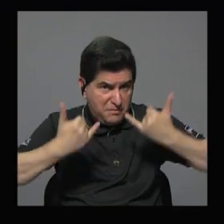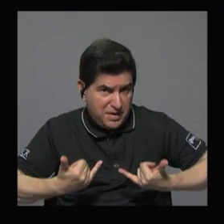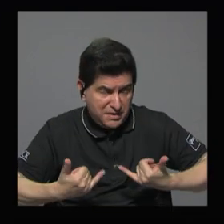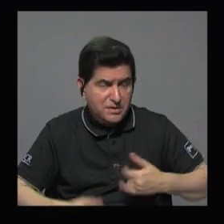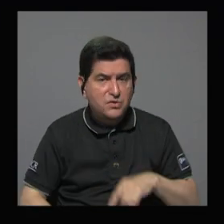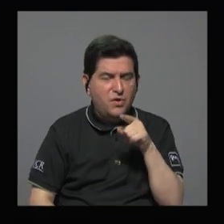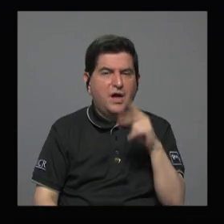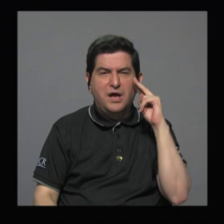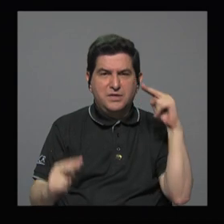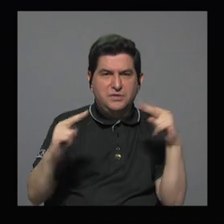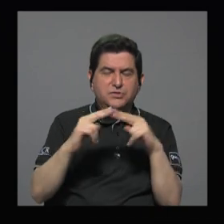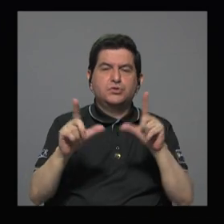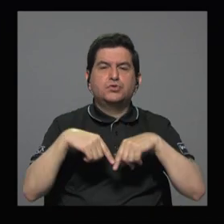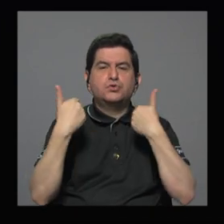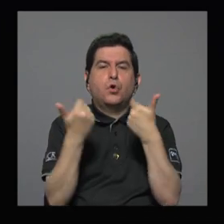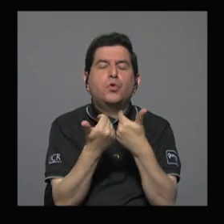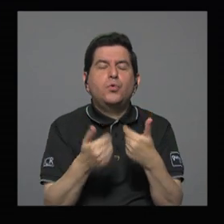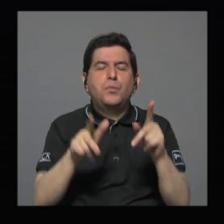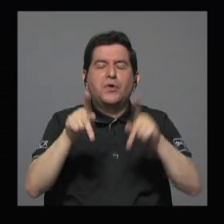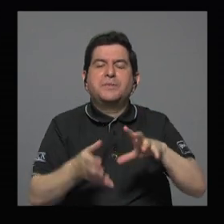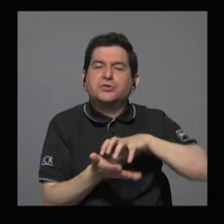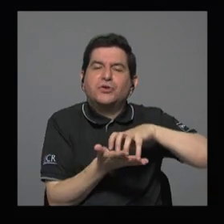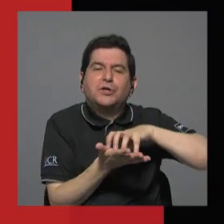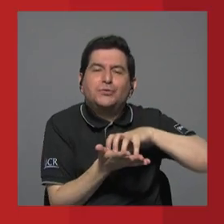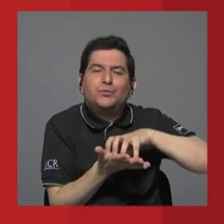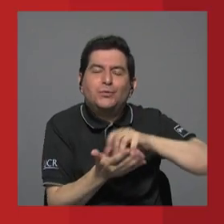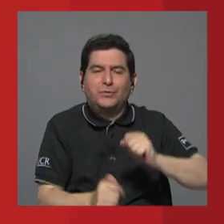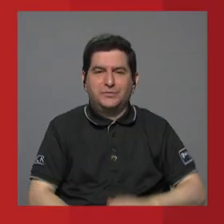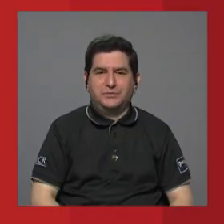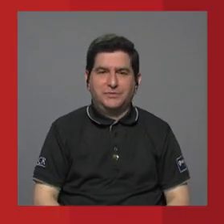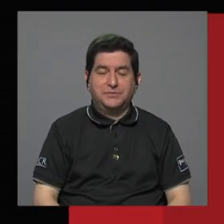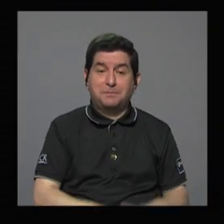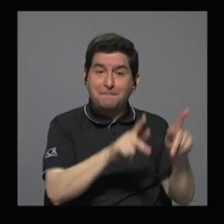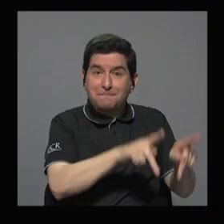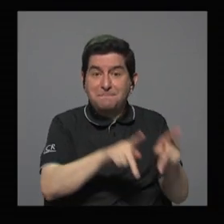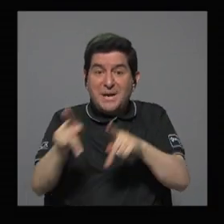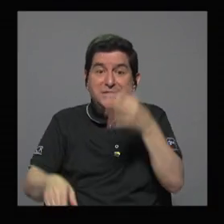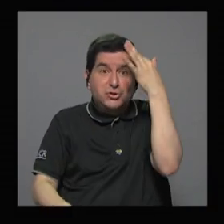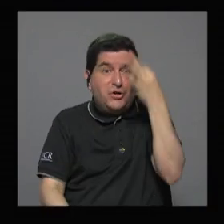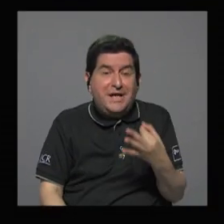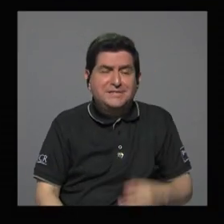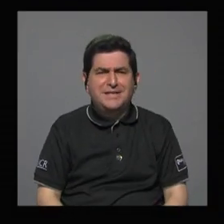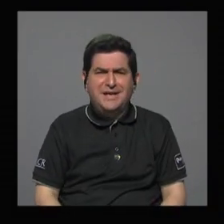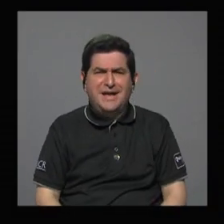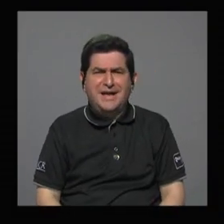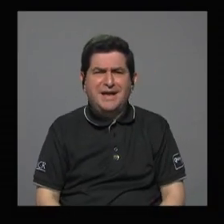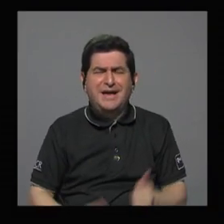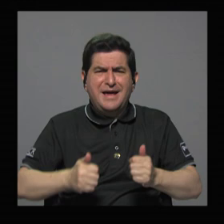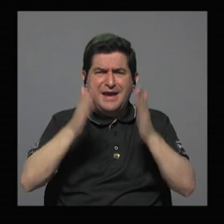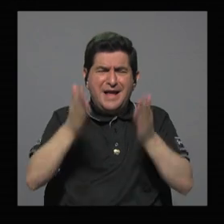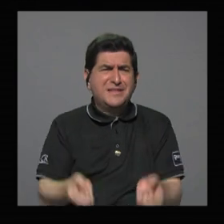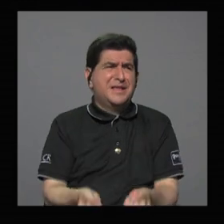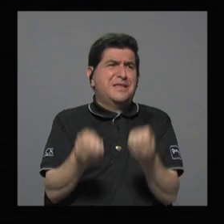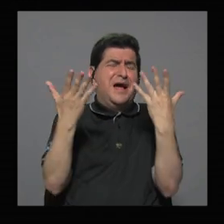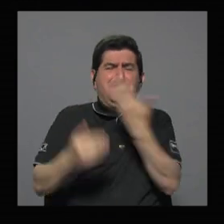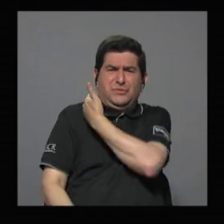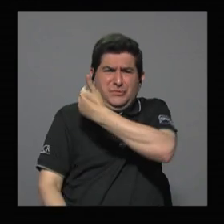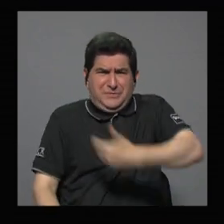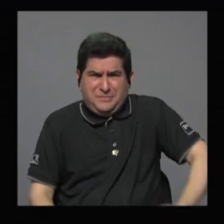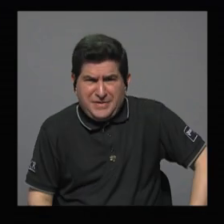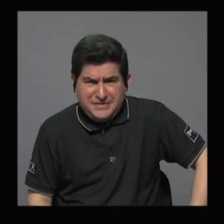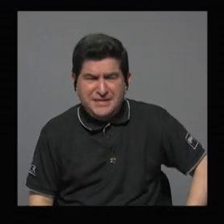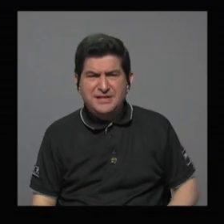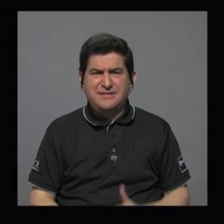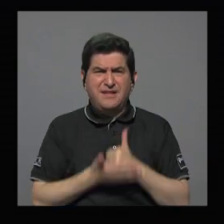es lo que se conoce como el grupo de las y los indecisos algunas personas creen que la gran cantidad de candidaturas para la presidencia